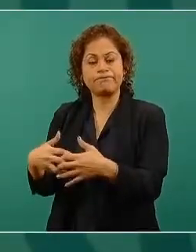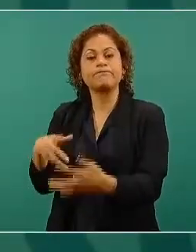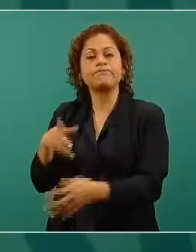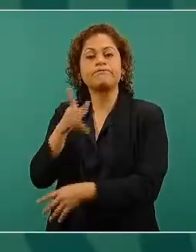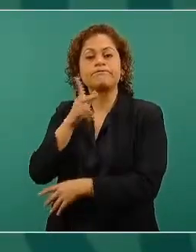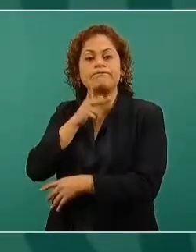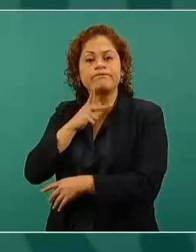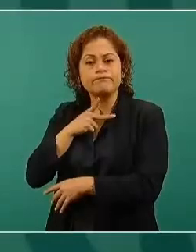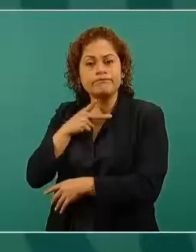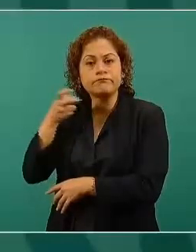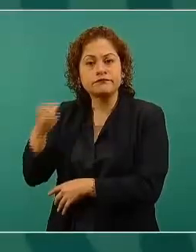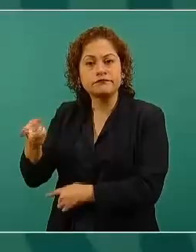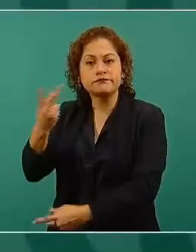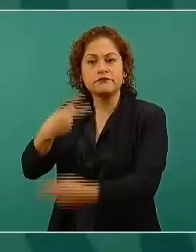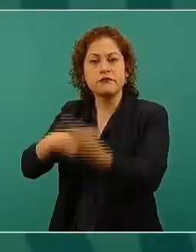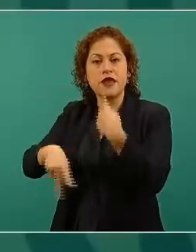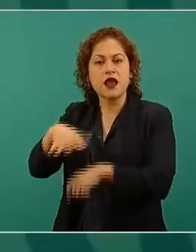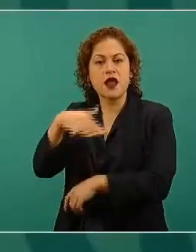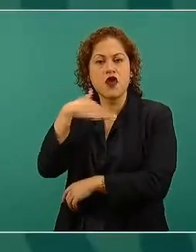contaminantes